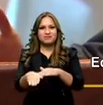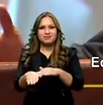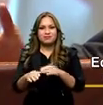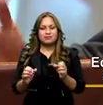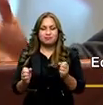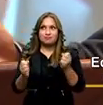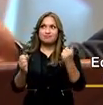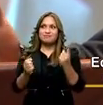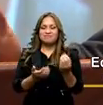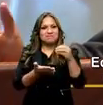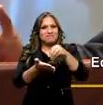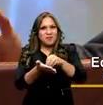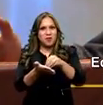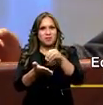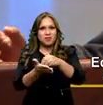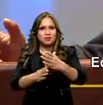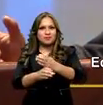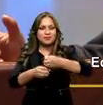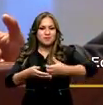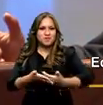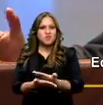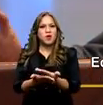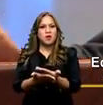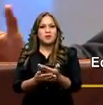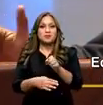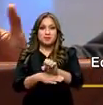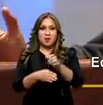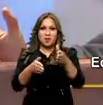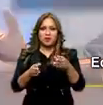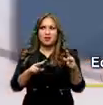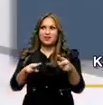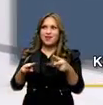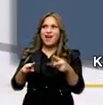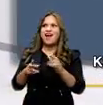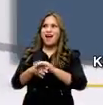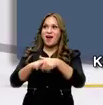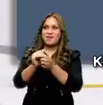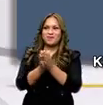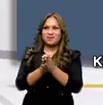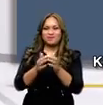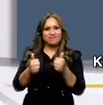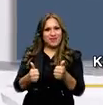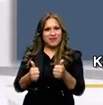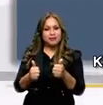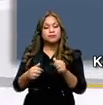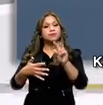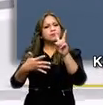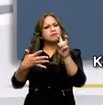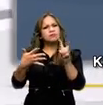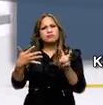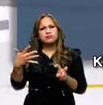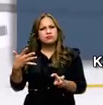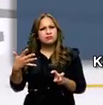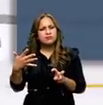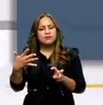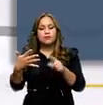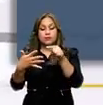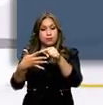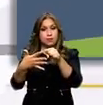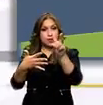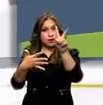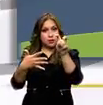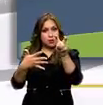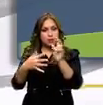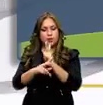inventos, la innovación ecuatoriana pueda aprovecharse en beneficio nuestro. Entre las temáticas que han copado el debate están los